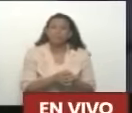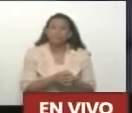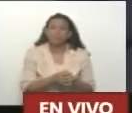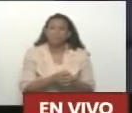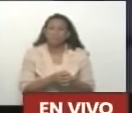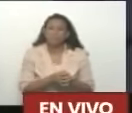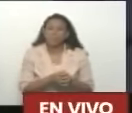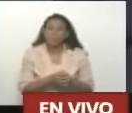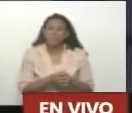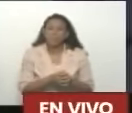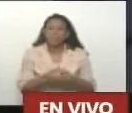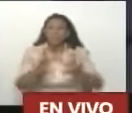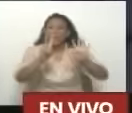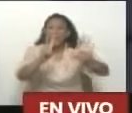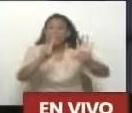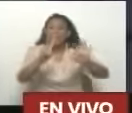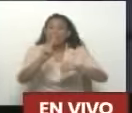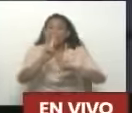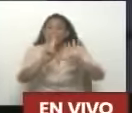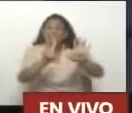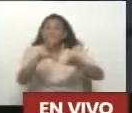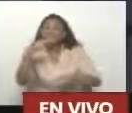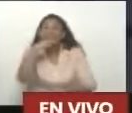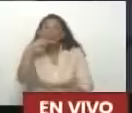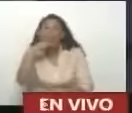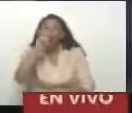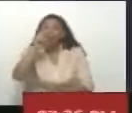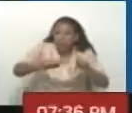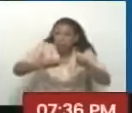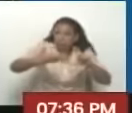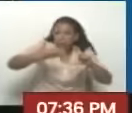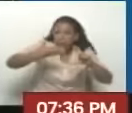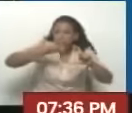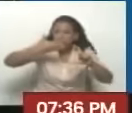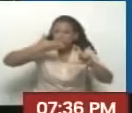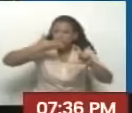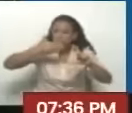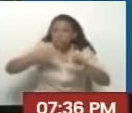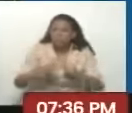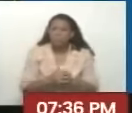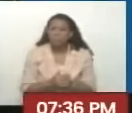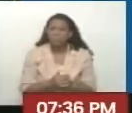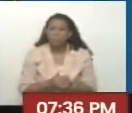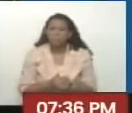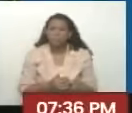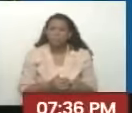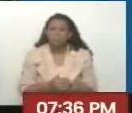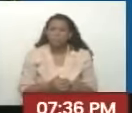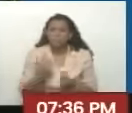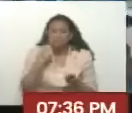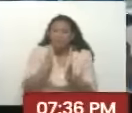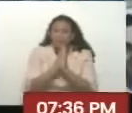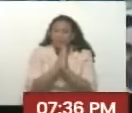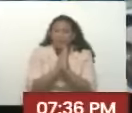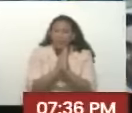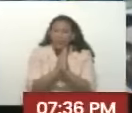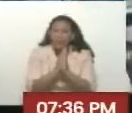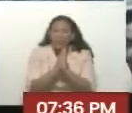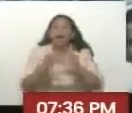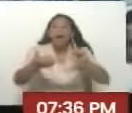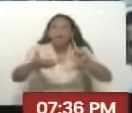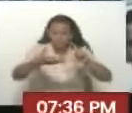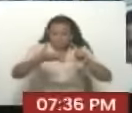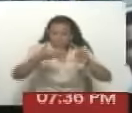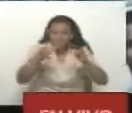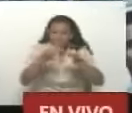Para el 7 de octubre 2012 Aquí las puedes ver ¿Verdad? Aquí está Mira Y en la pantalla